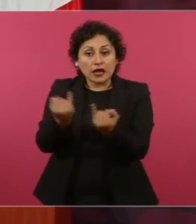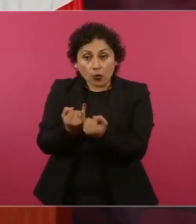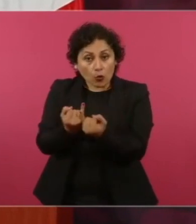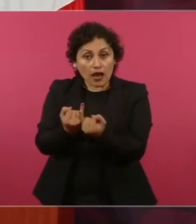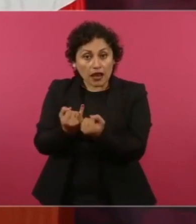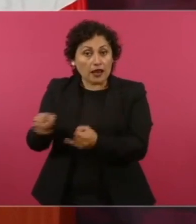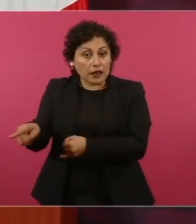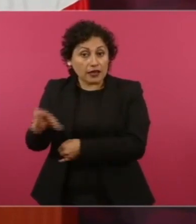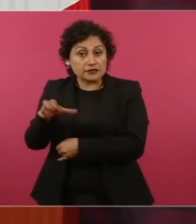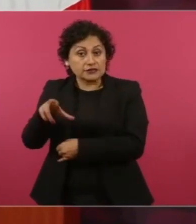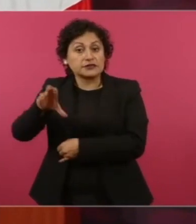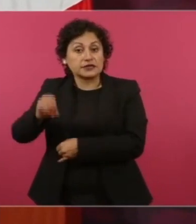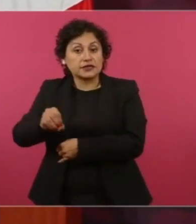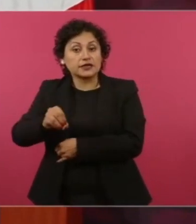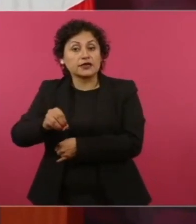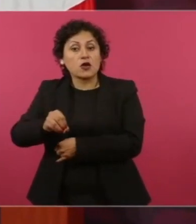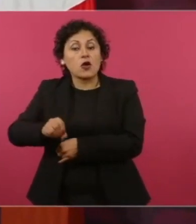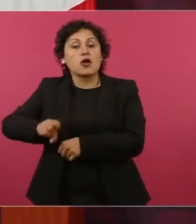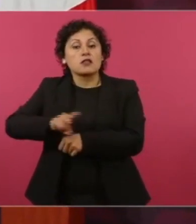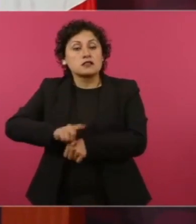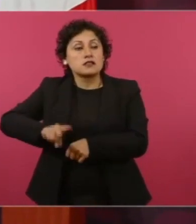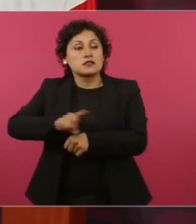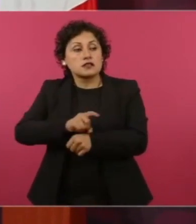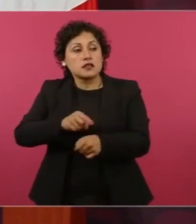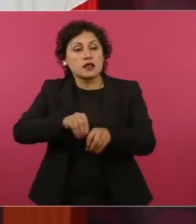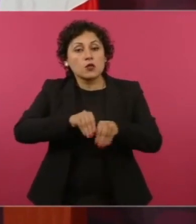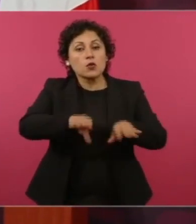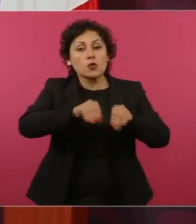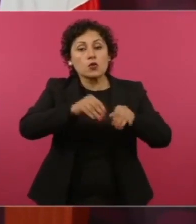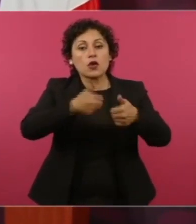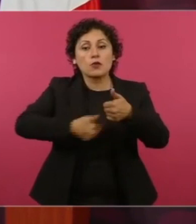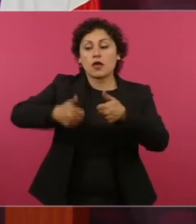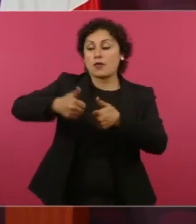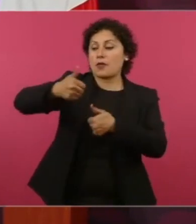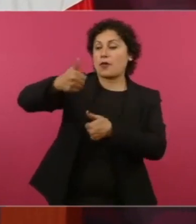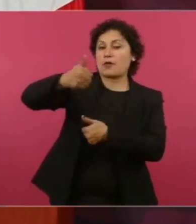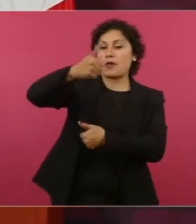o sea, infló a Calderón. Entonces,